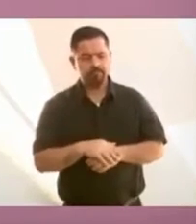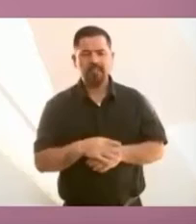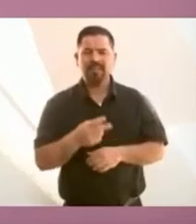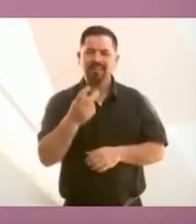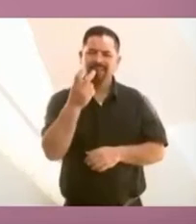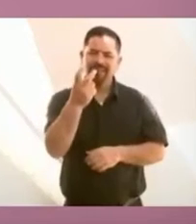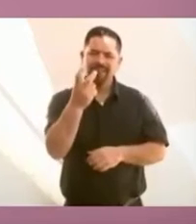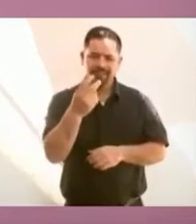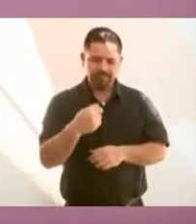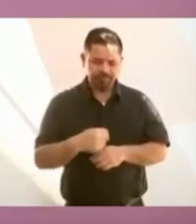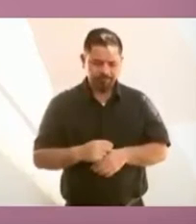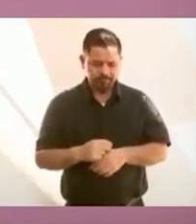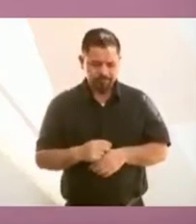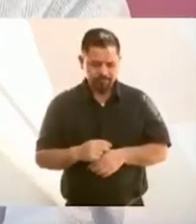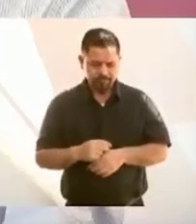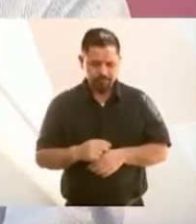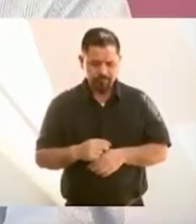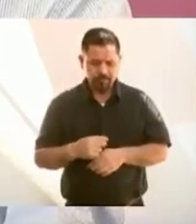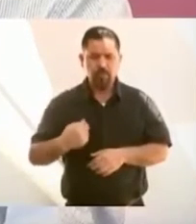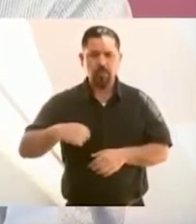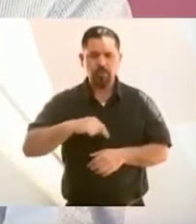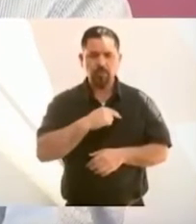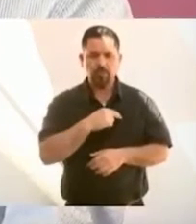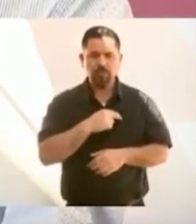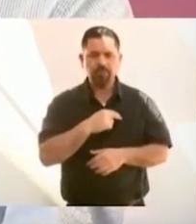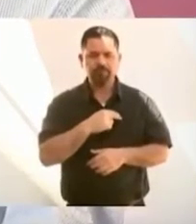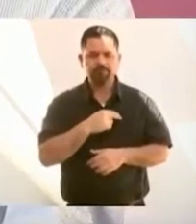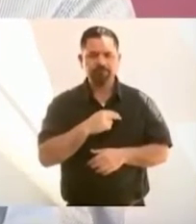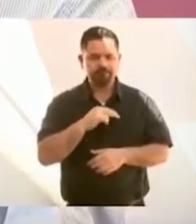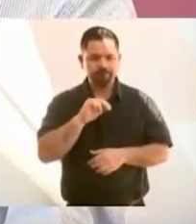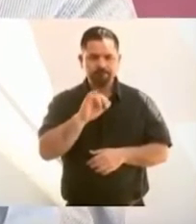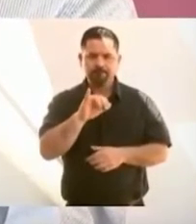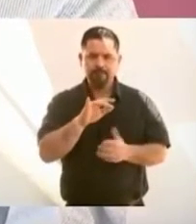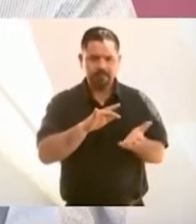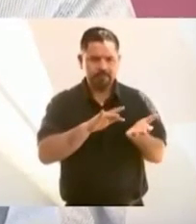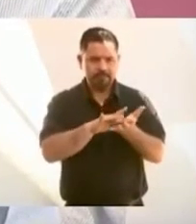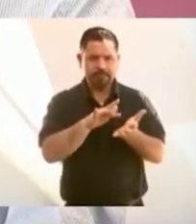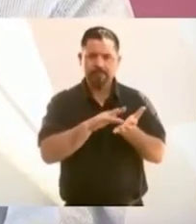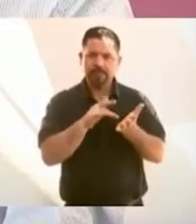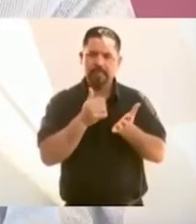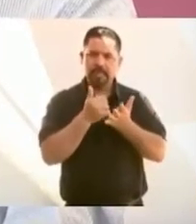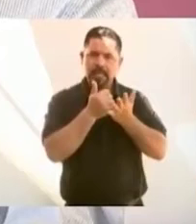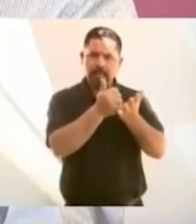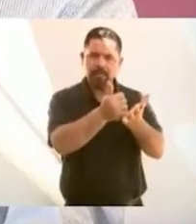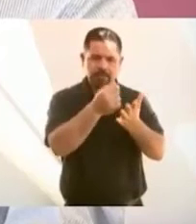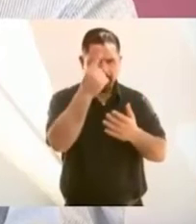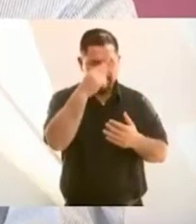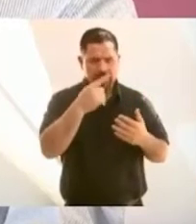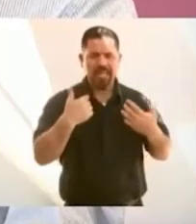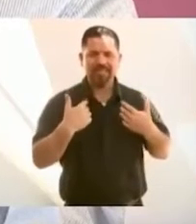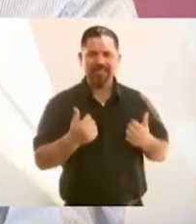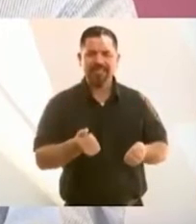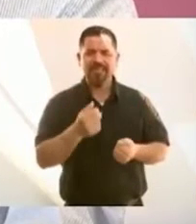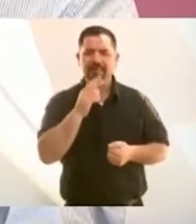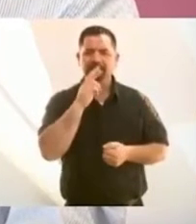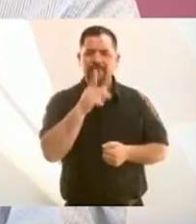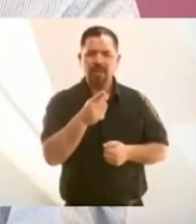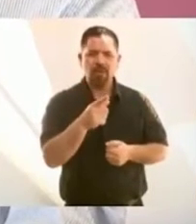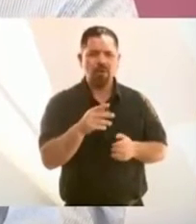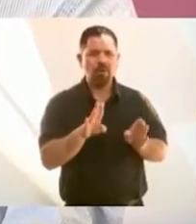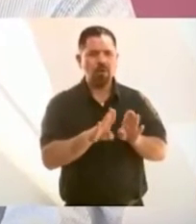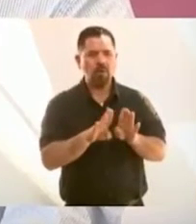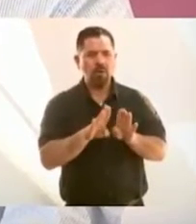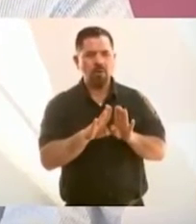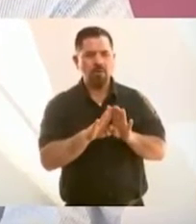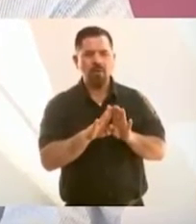a ayudar a que se entienda mejor la situación